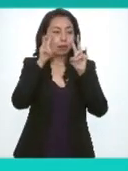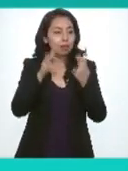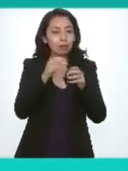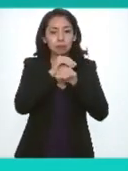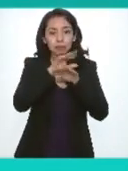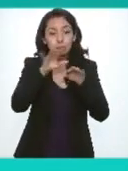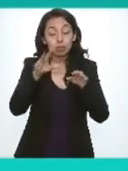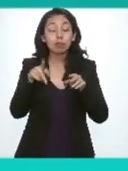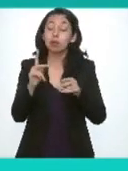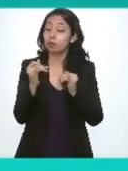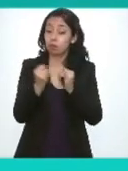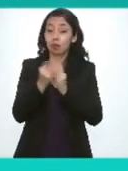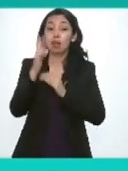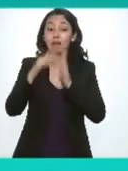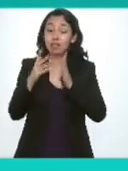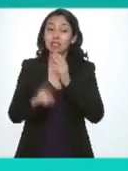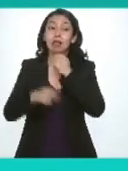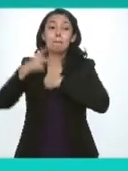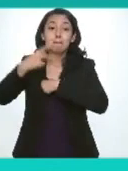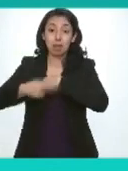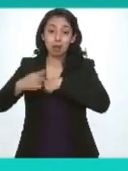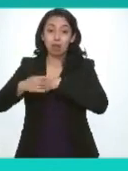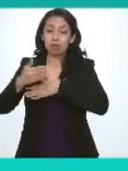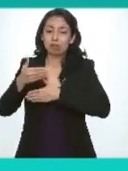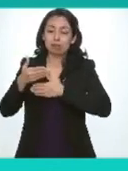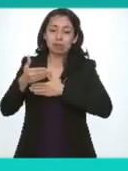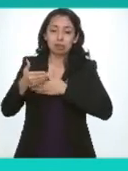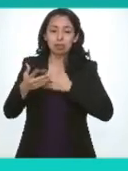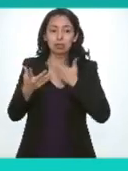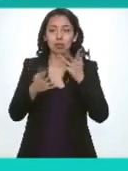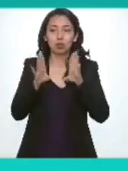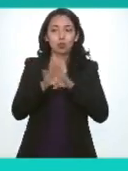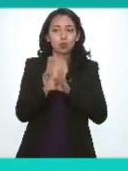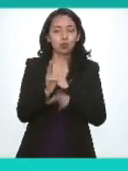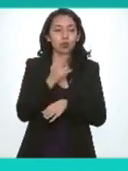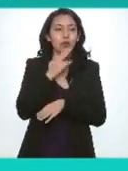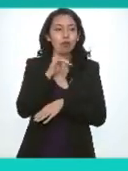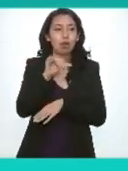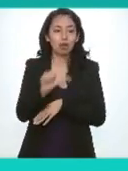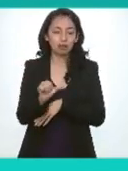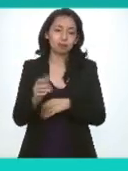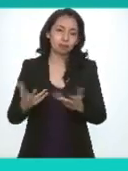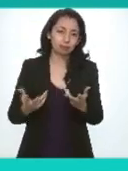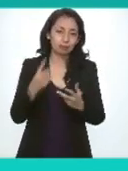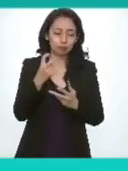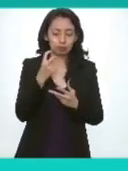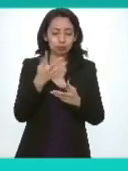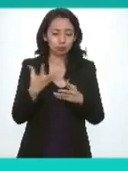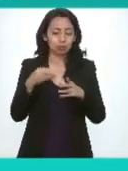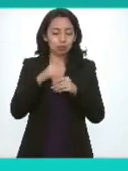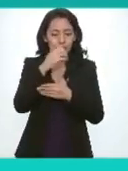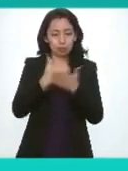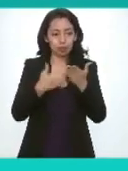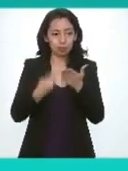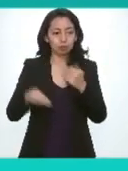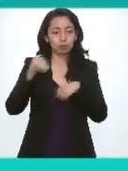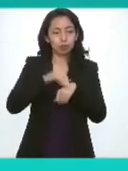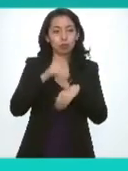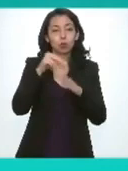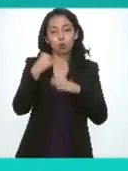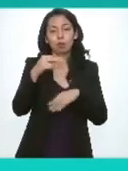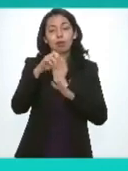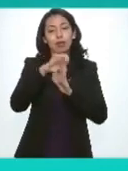también existen algunos retos y riesgos en el uso de la propia inteligencia artificial y es por eso que se incorpora este capítulo denominado